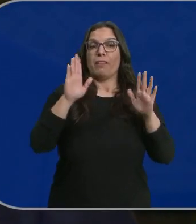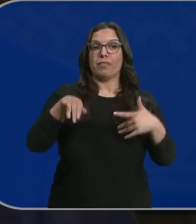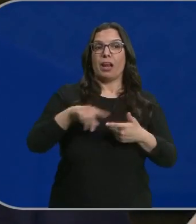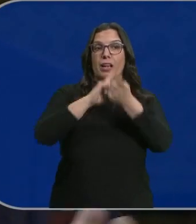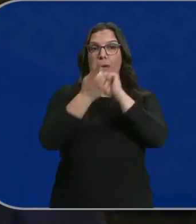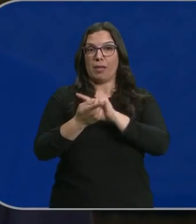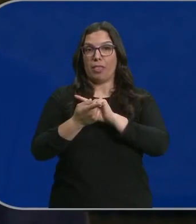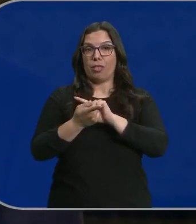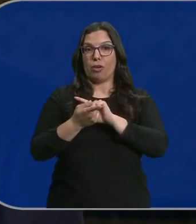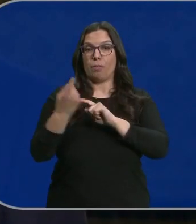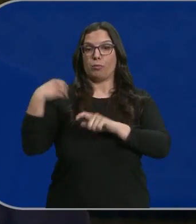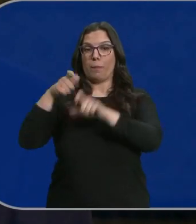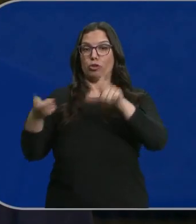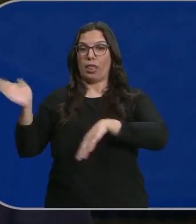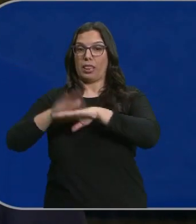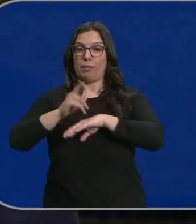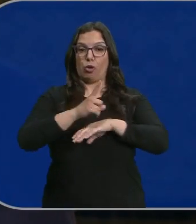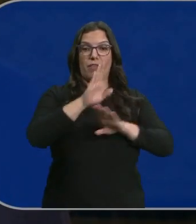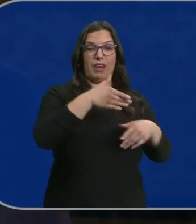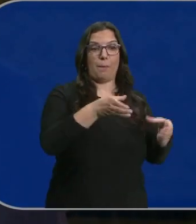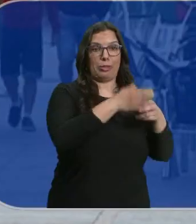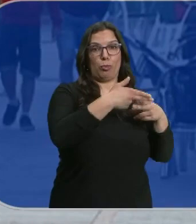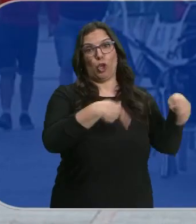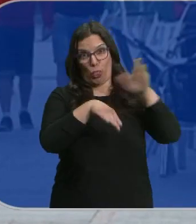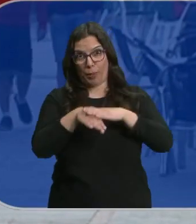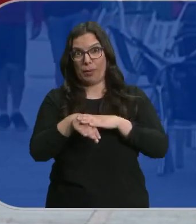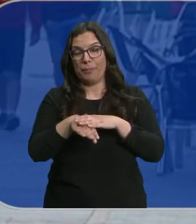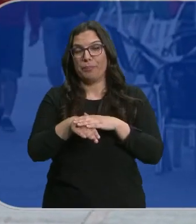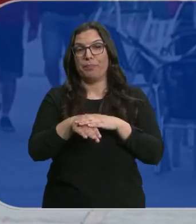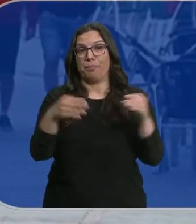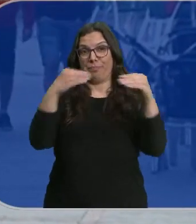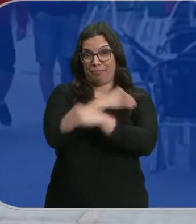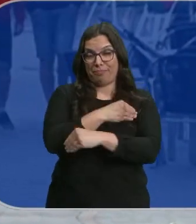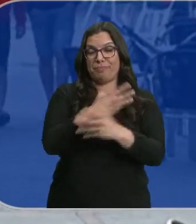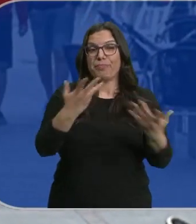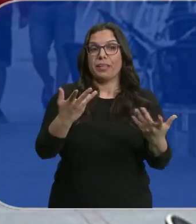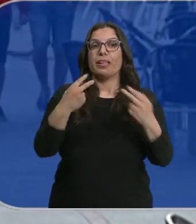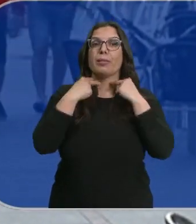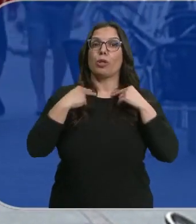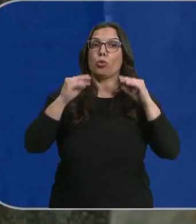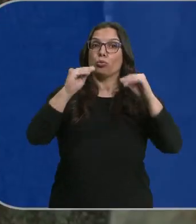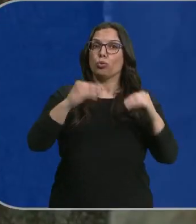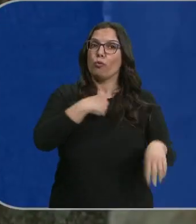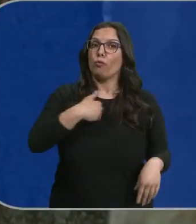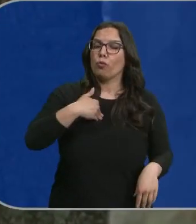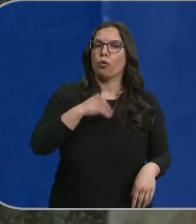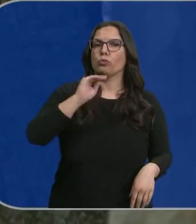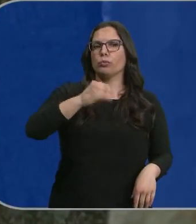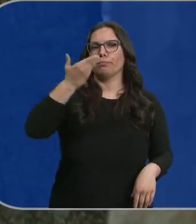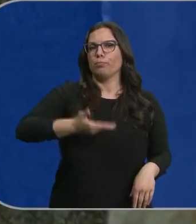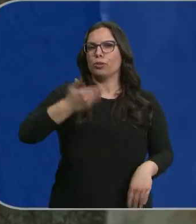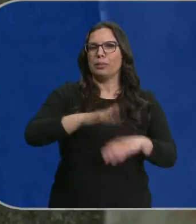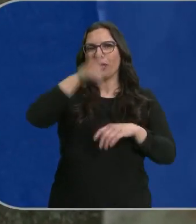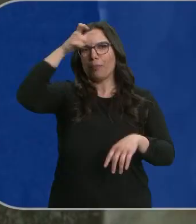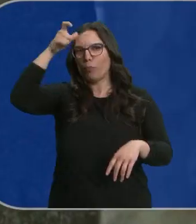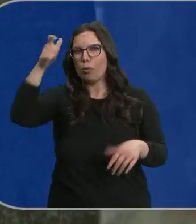sustituido el caciquismo de las personas por el caciquismo de los partidos. El papel de las diputaciones es trascendental para municipios que por su tamaño no